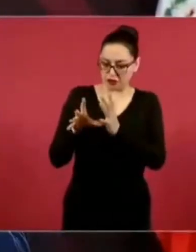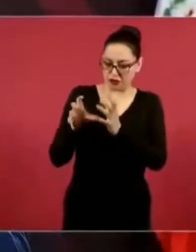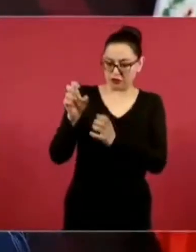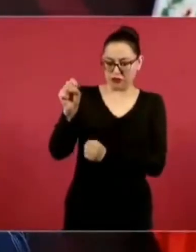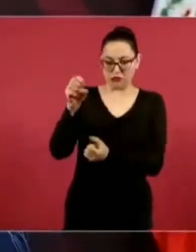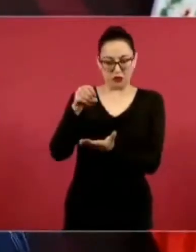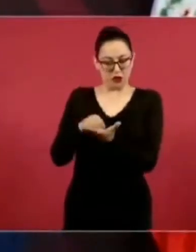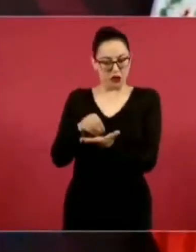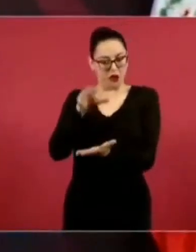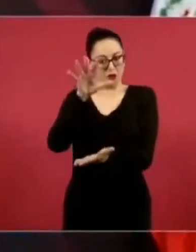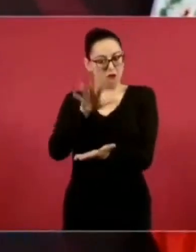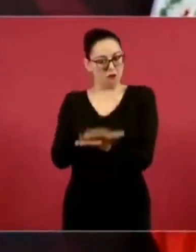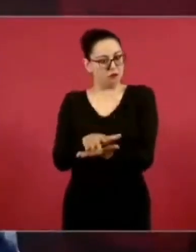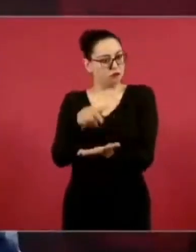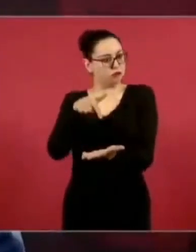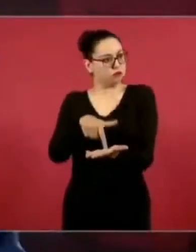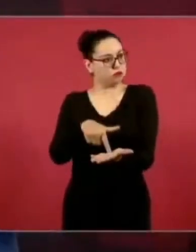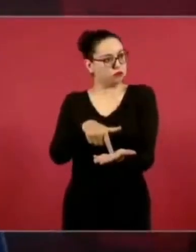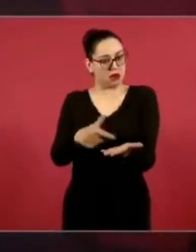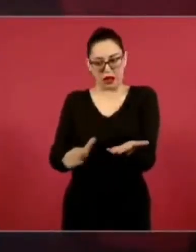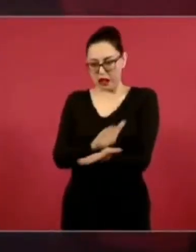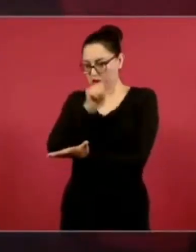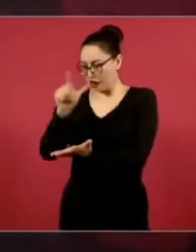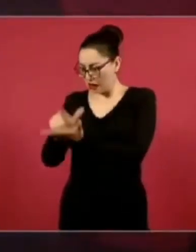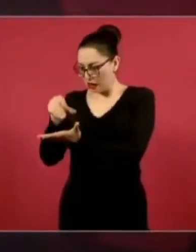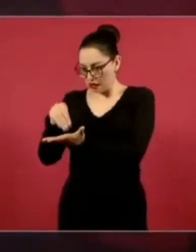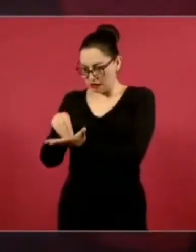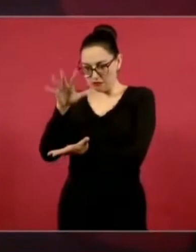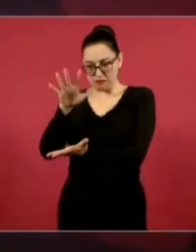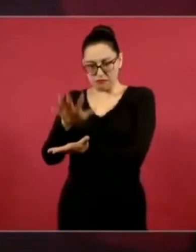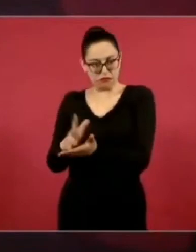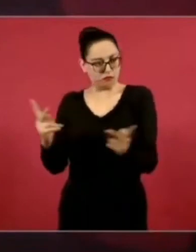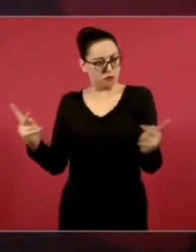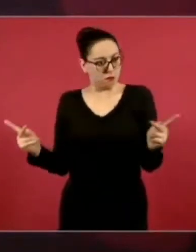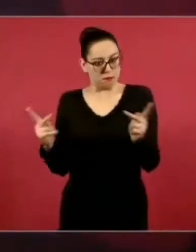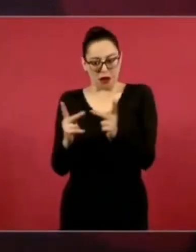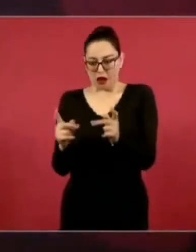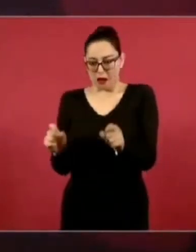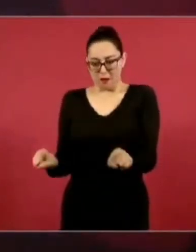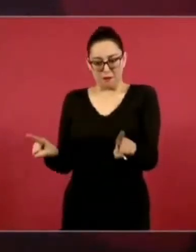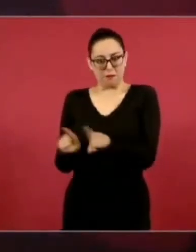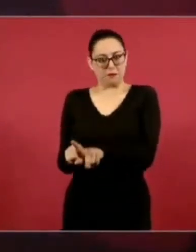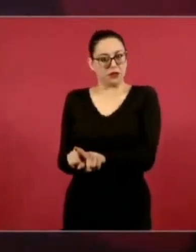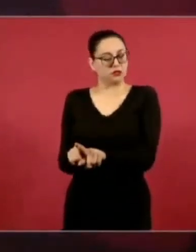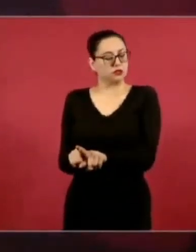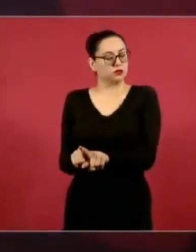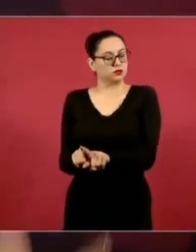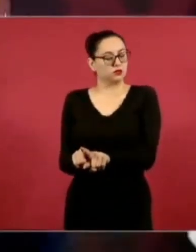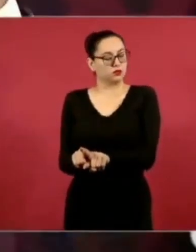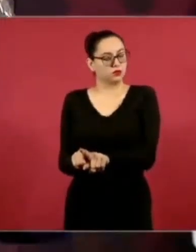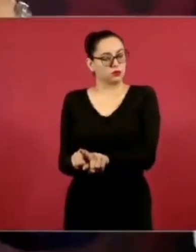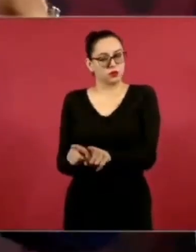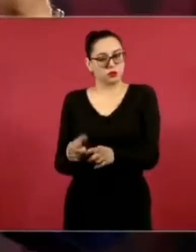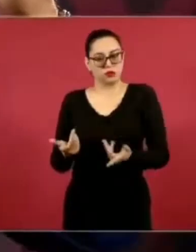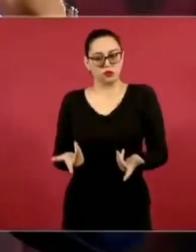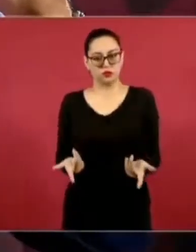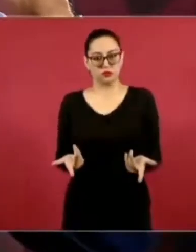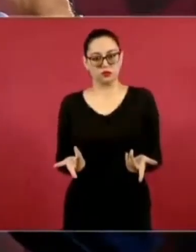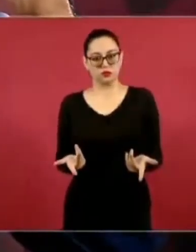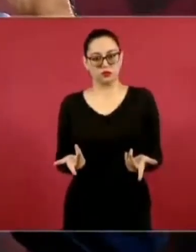así lo establece la ley, que por cierto